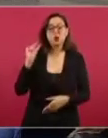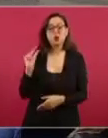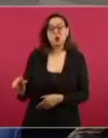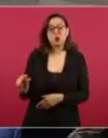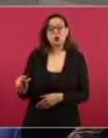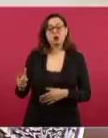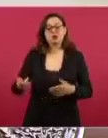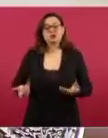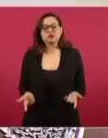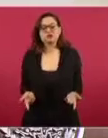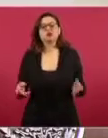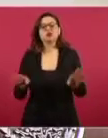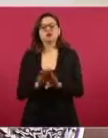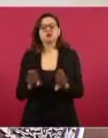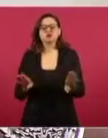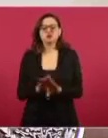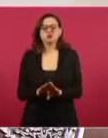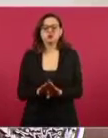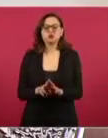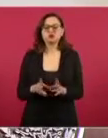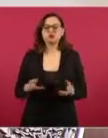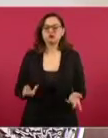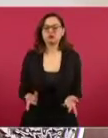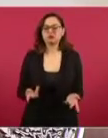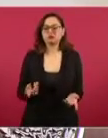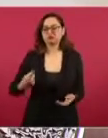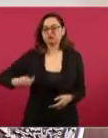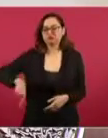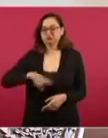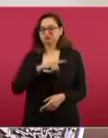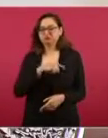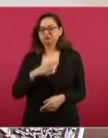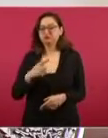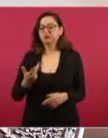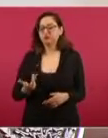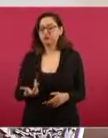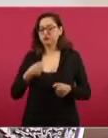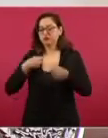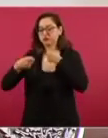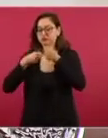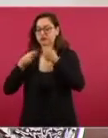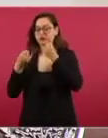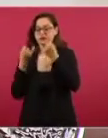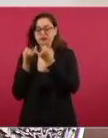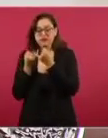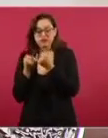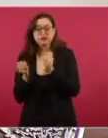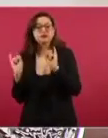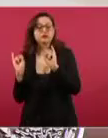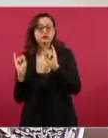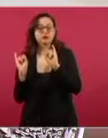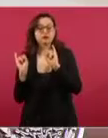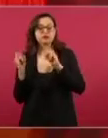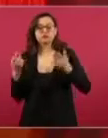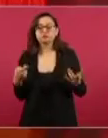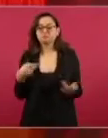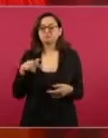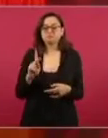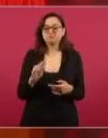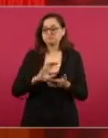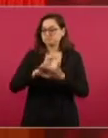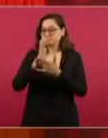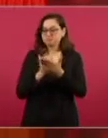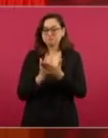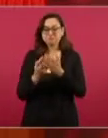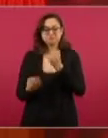el fisco, sujetos con intereses empresariales, un sistema parecido al outsourcing. No trabajadores, eso no